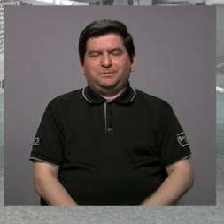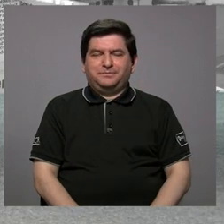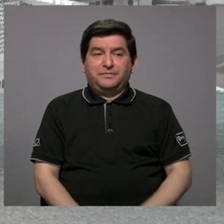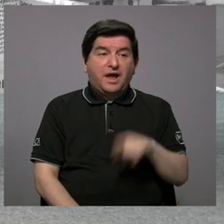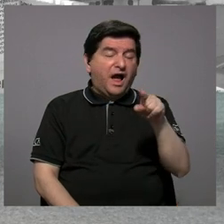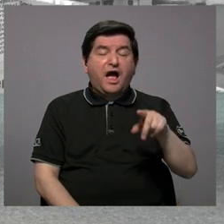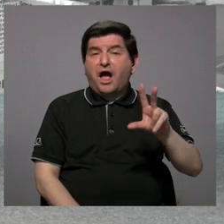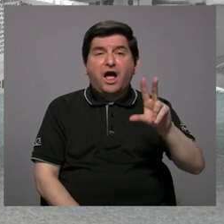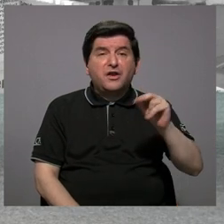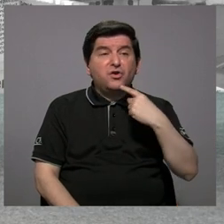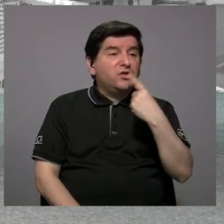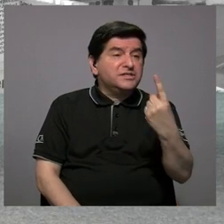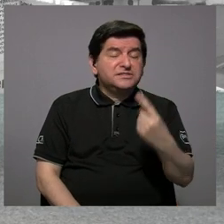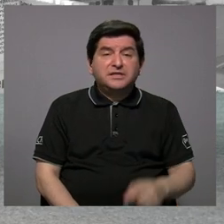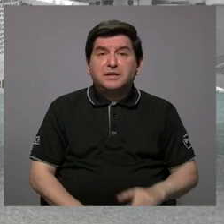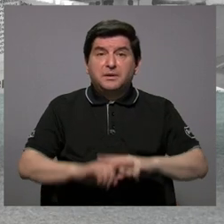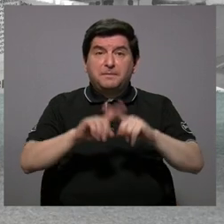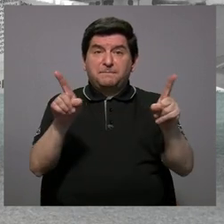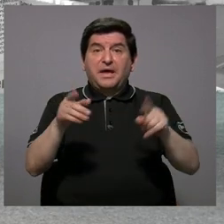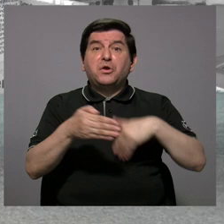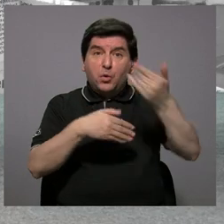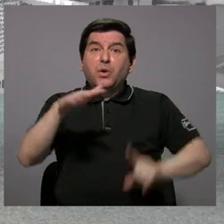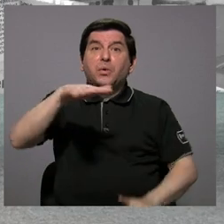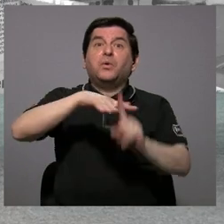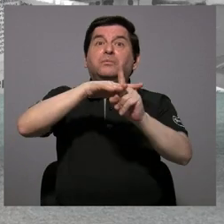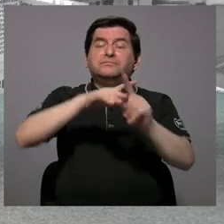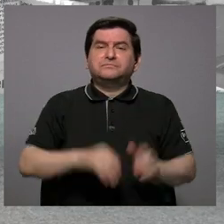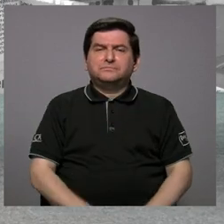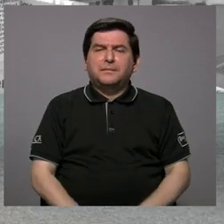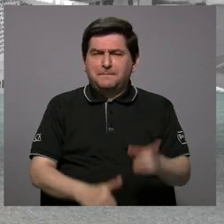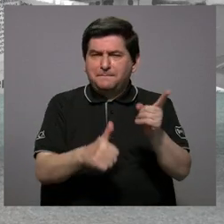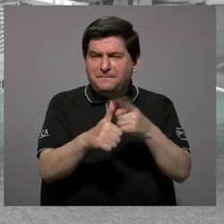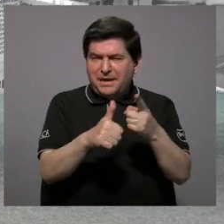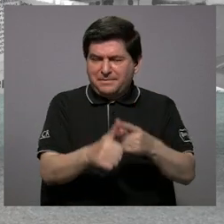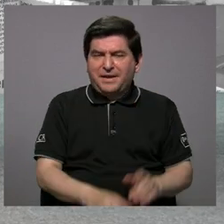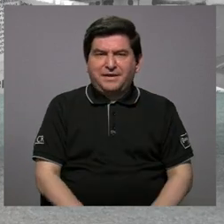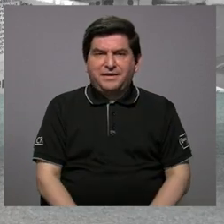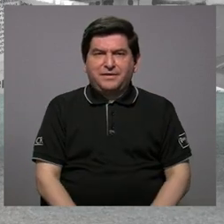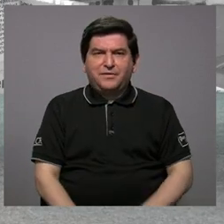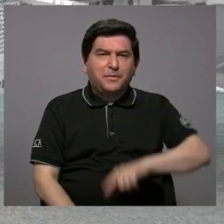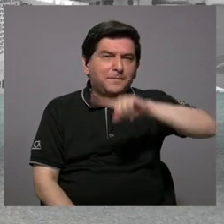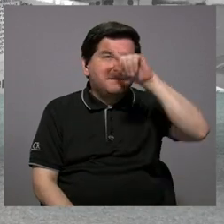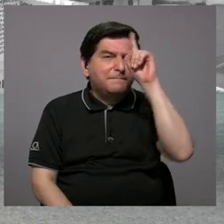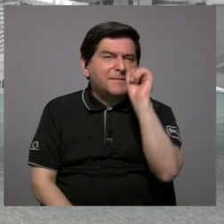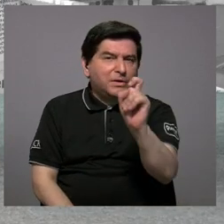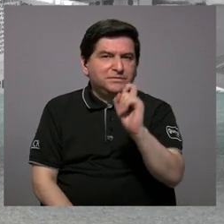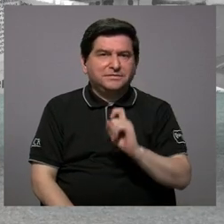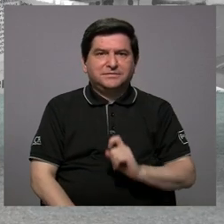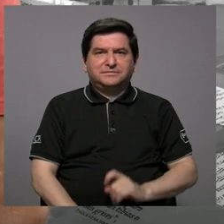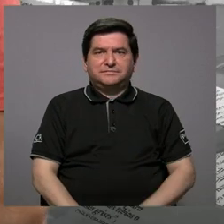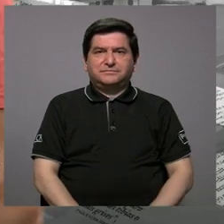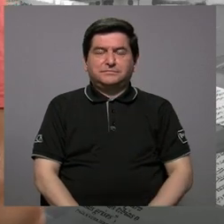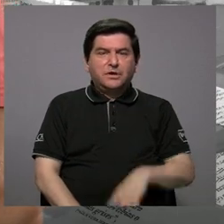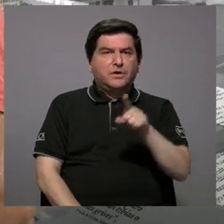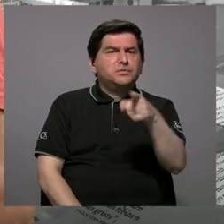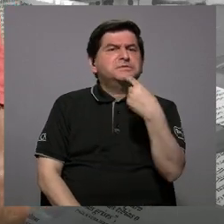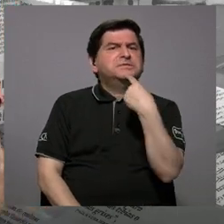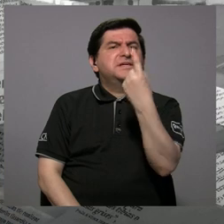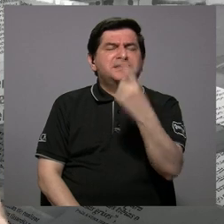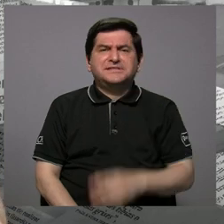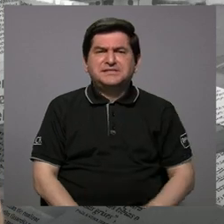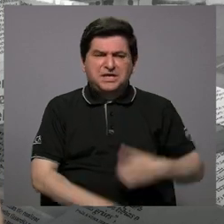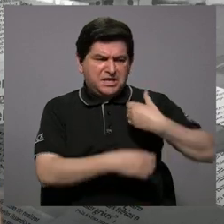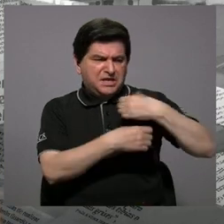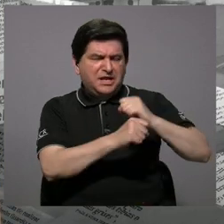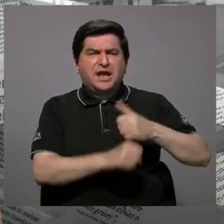supuestamente no estaba, pero al final sí salió, lo primero que le dijimos, señor Modesto, quiero hacerte una pregunta, ¿por qué usted dice que la